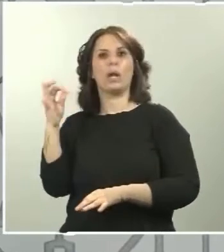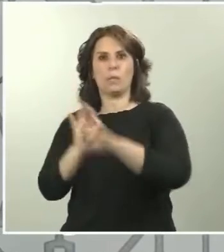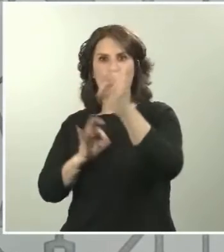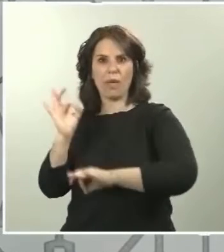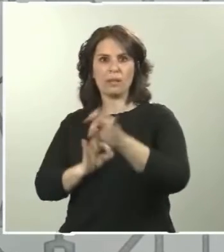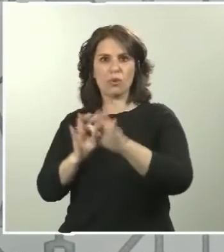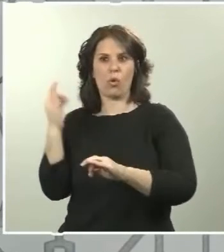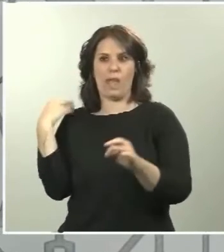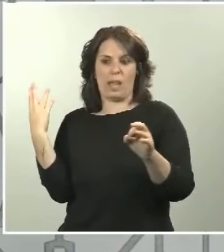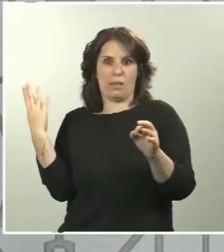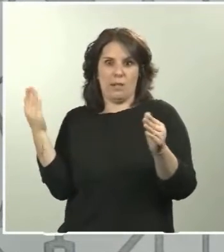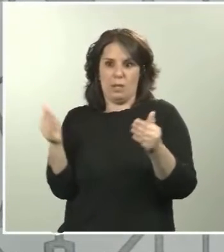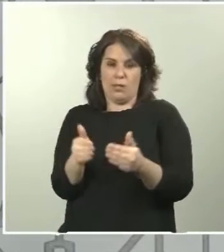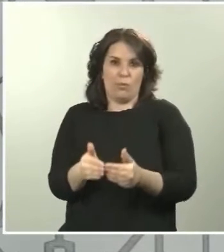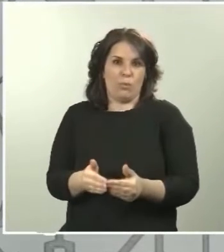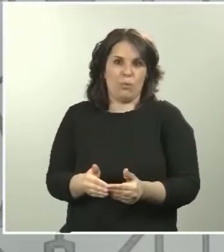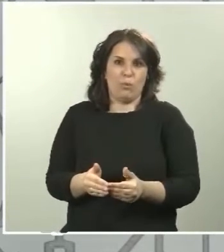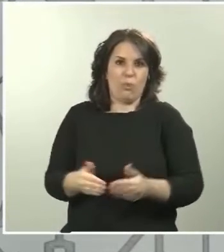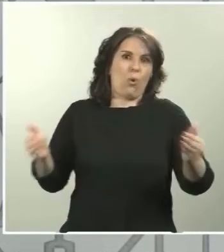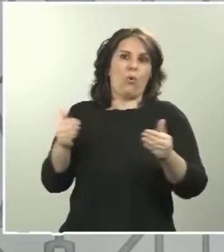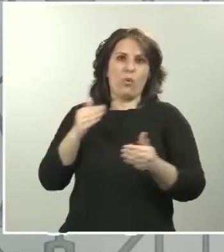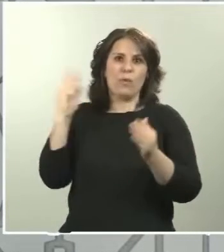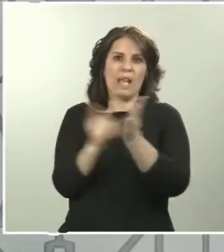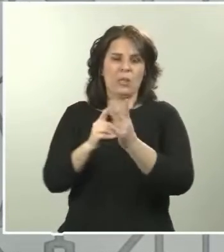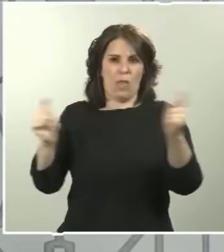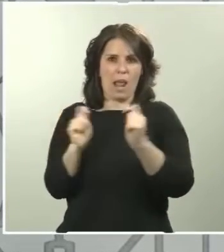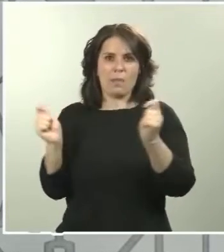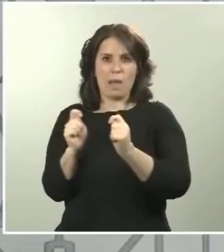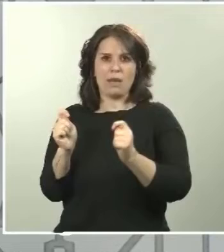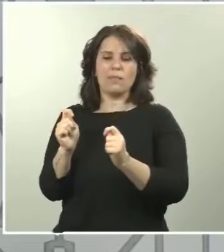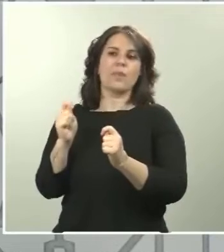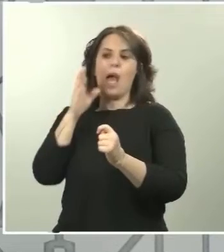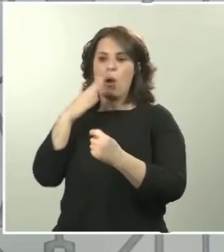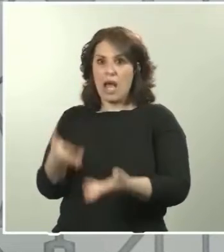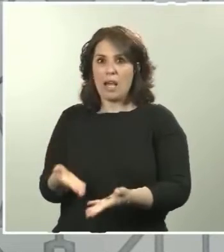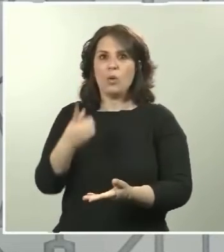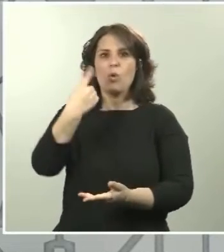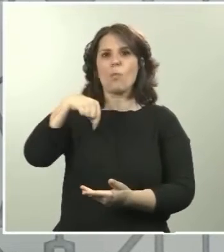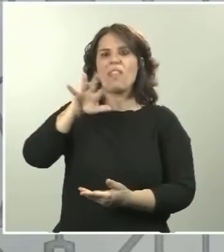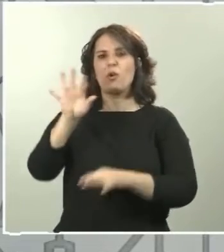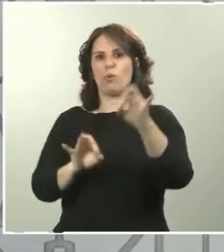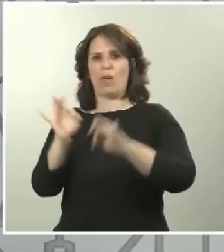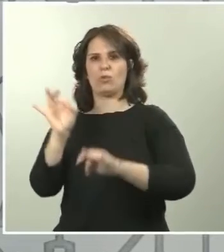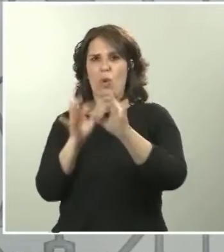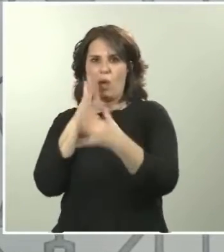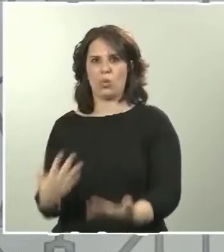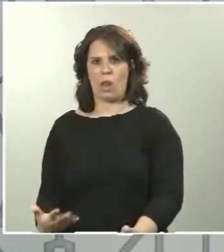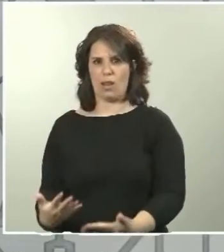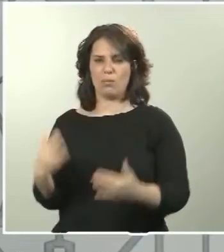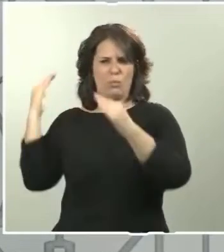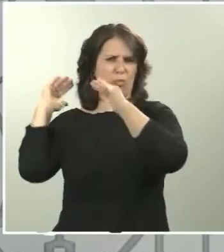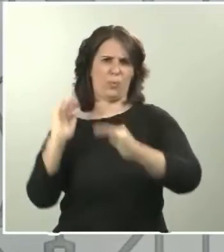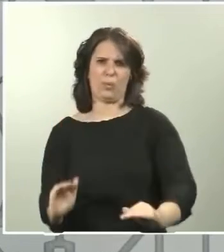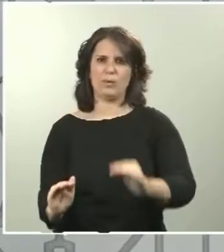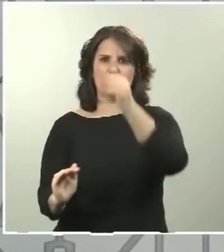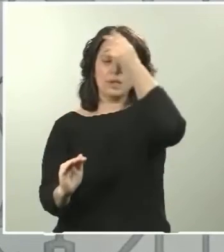decreto de alarma a un 1,5% de incremento actualmente, y los fallecidos,